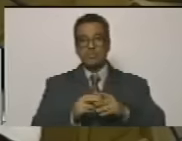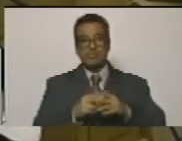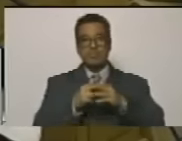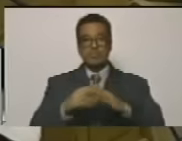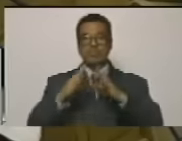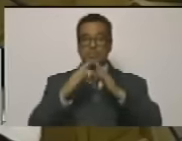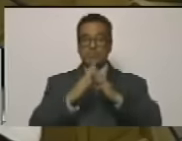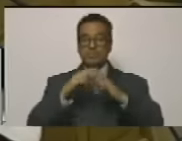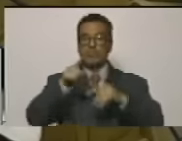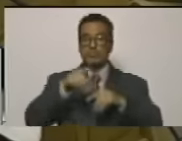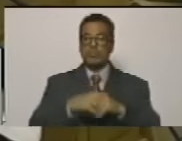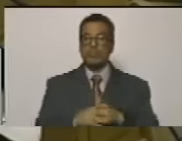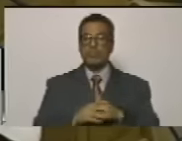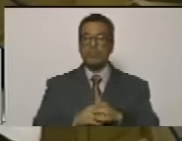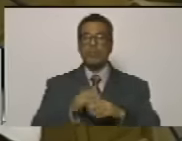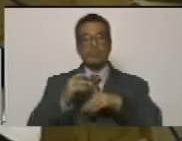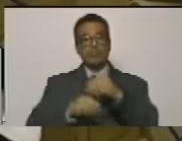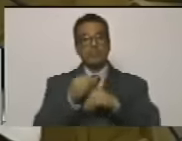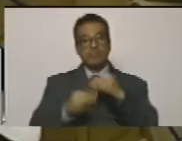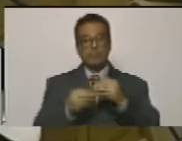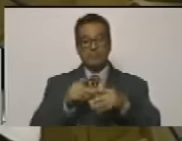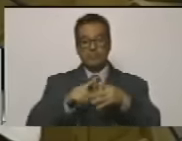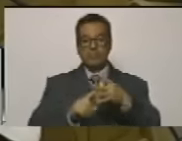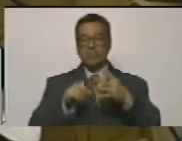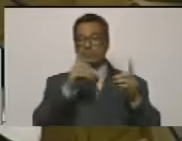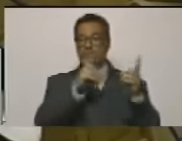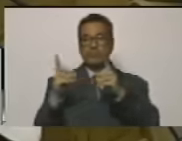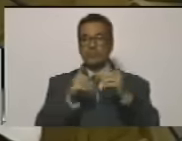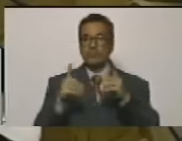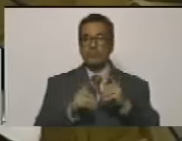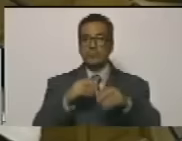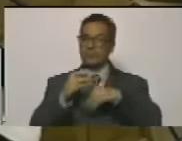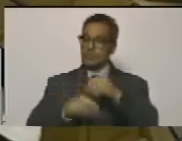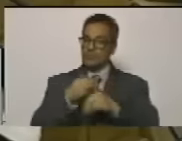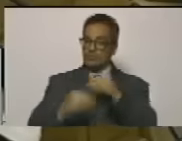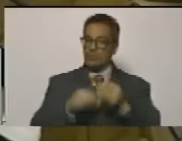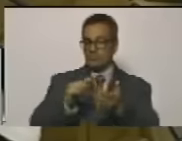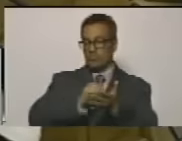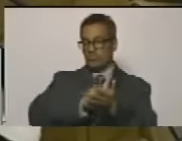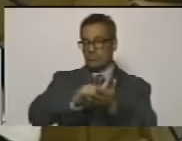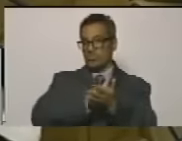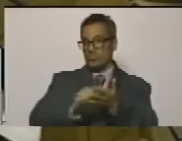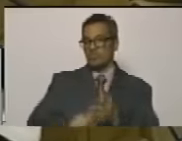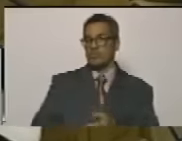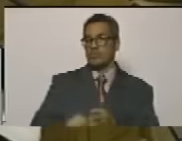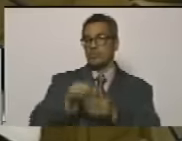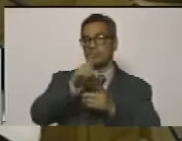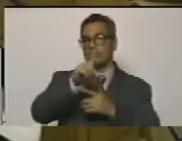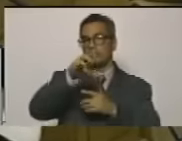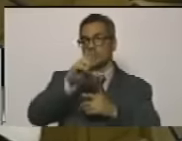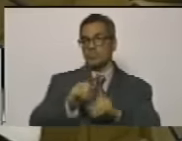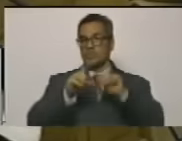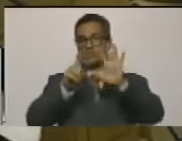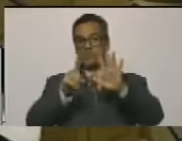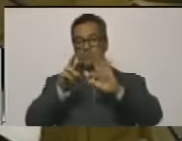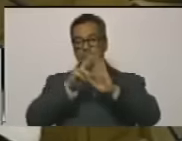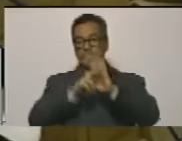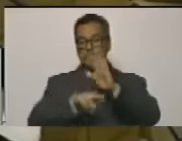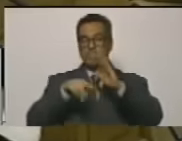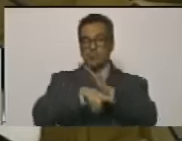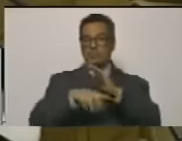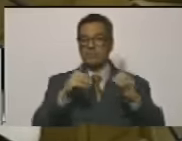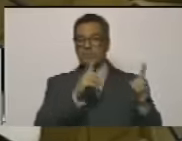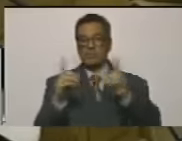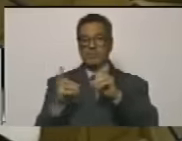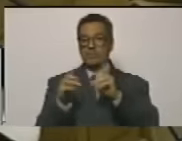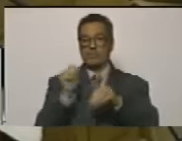de vivienda y hábitat a los fines de su segunda discusión. De conformidad con lo establecido en el artículo 106 del Reglamento Interior